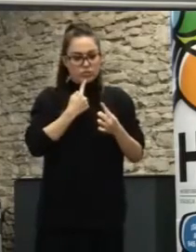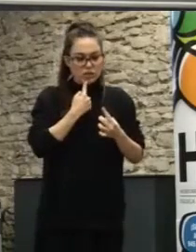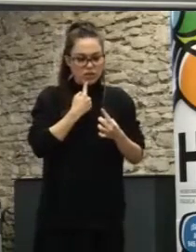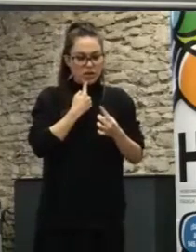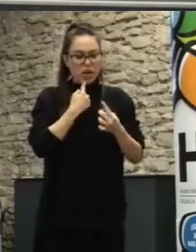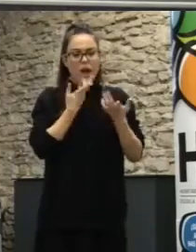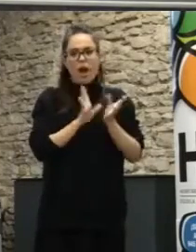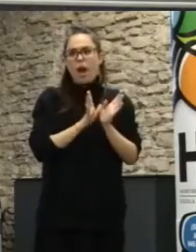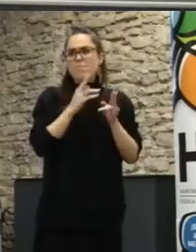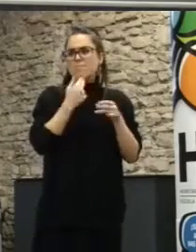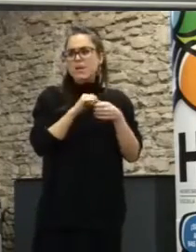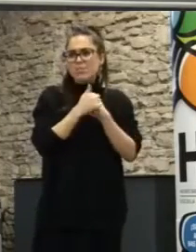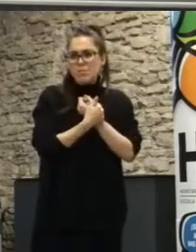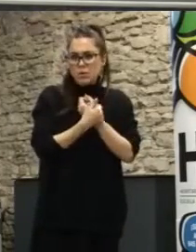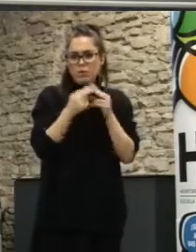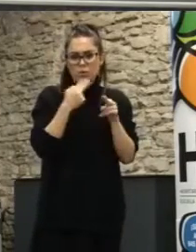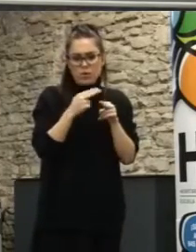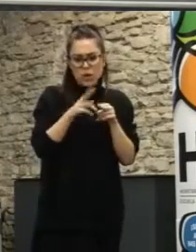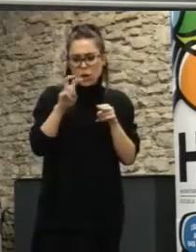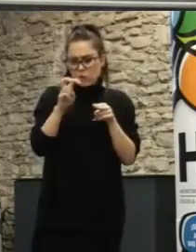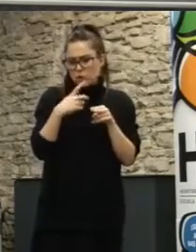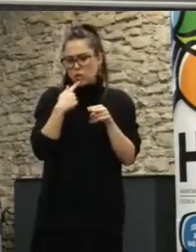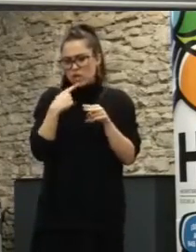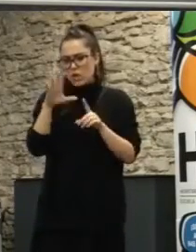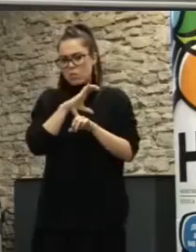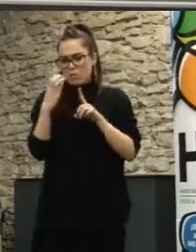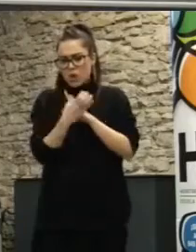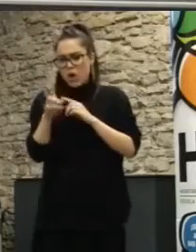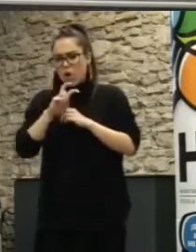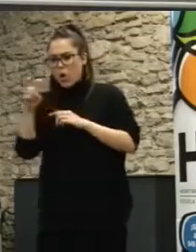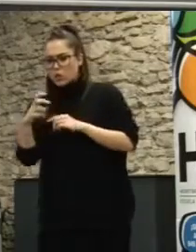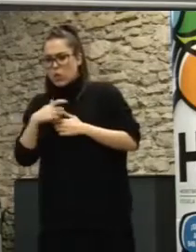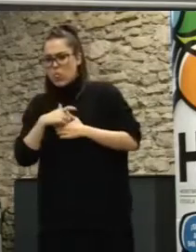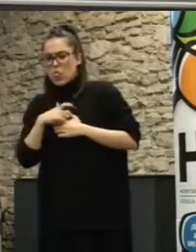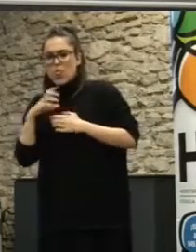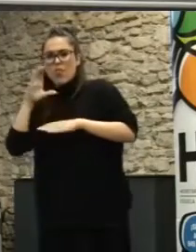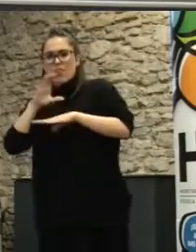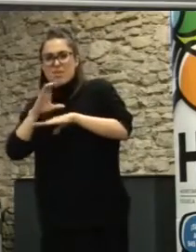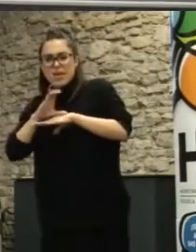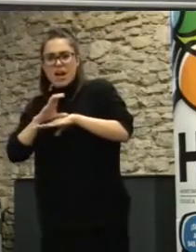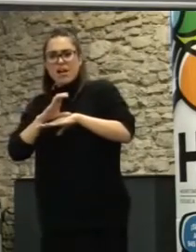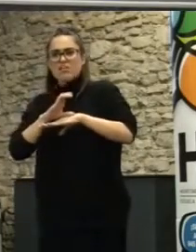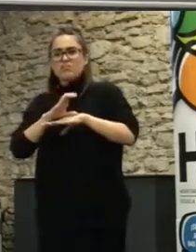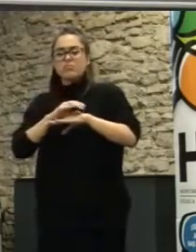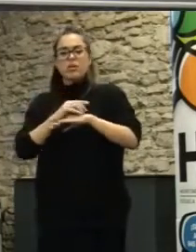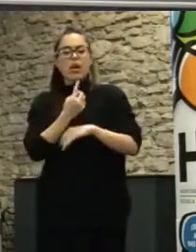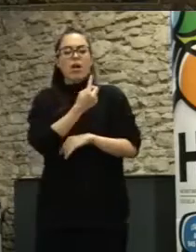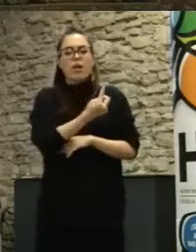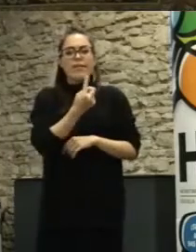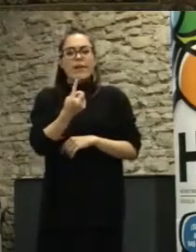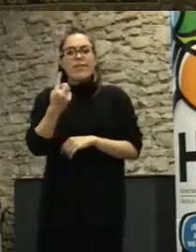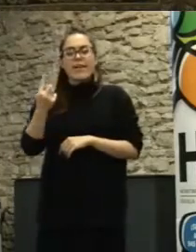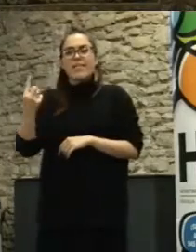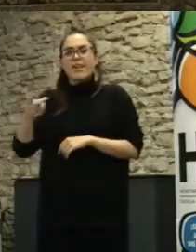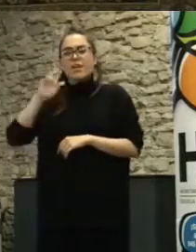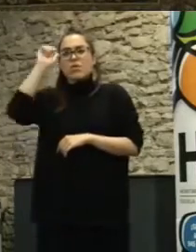política, hay quien habla de participación comunitaria, participación cívica, cada uno entendemos conceptos diferentes sobre